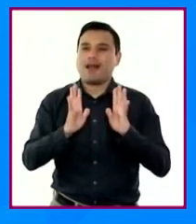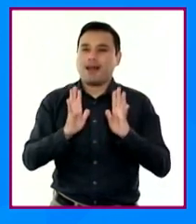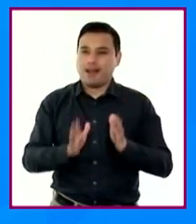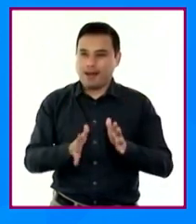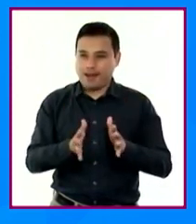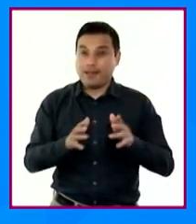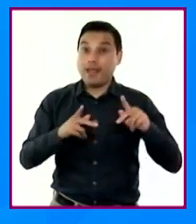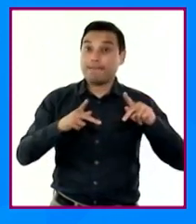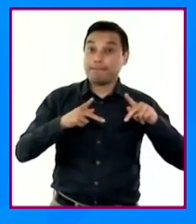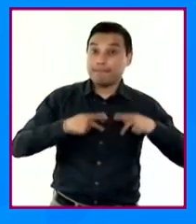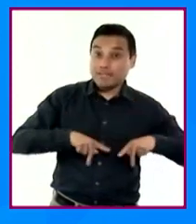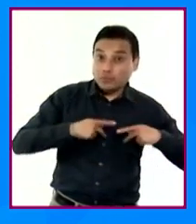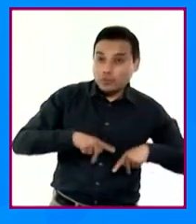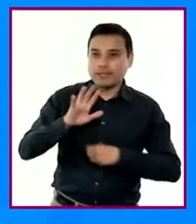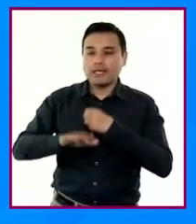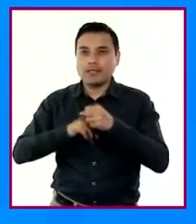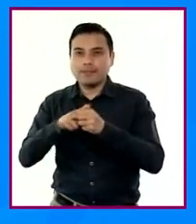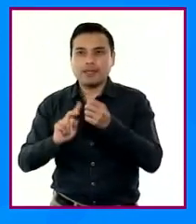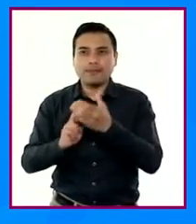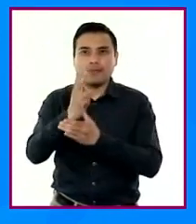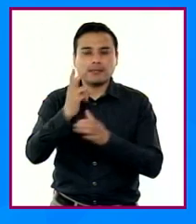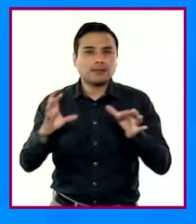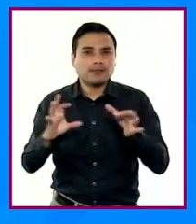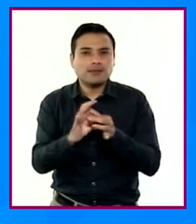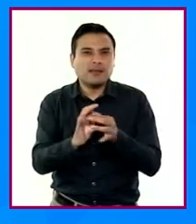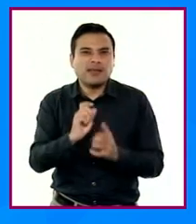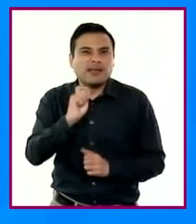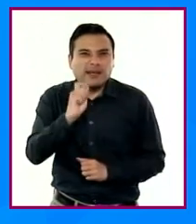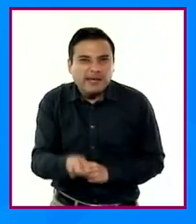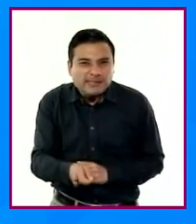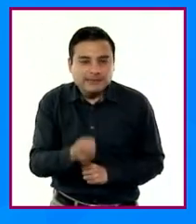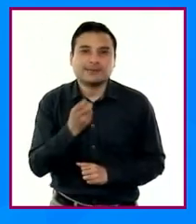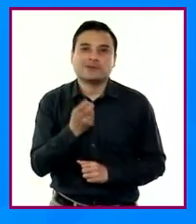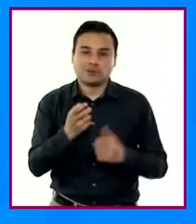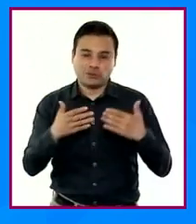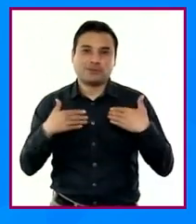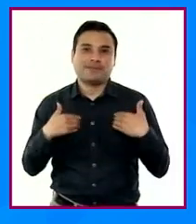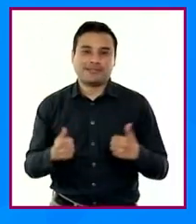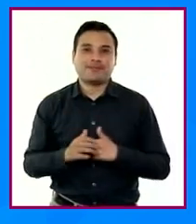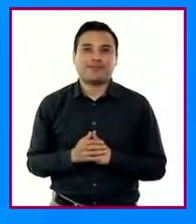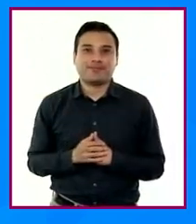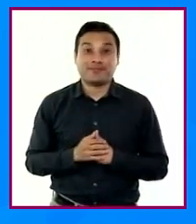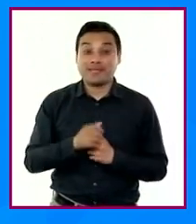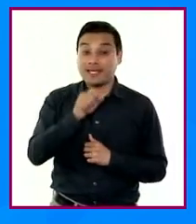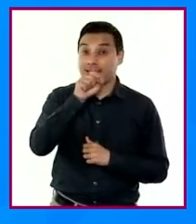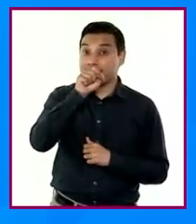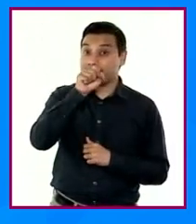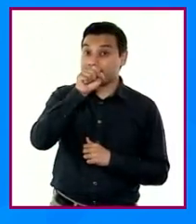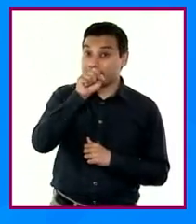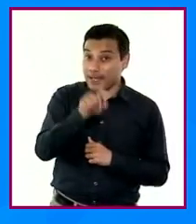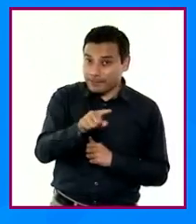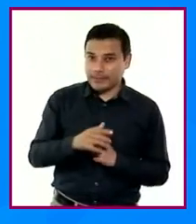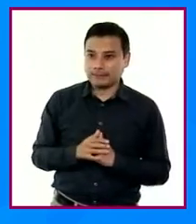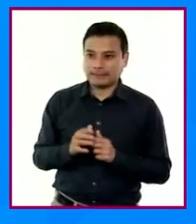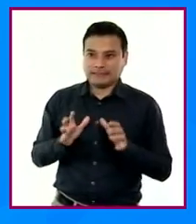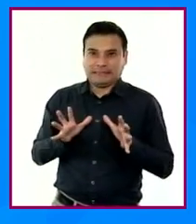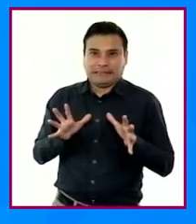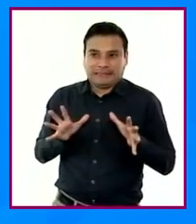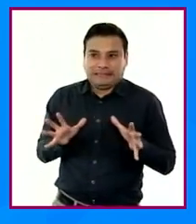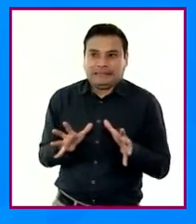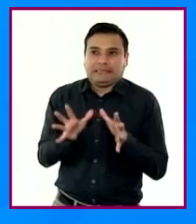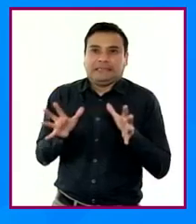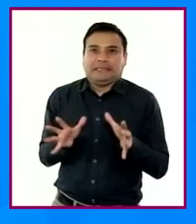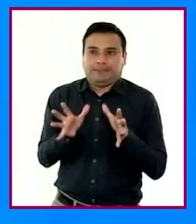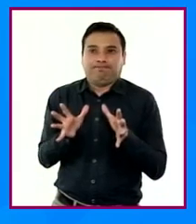humanos y la naturaleza, así como la importancia de fortalecer prácticas, actitudes y valores que